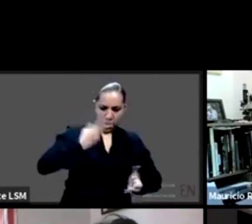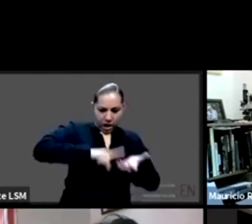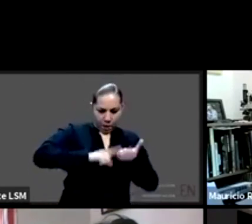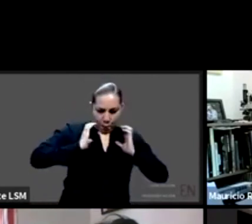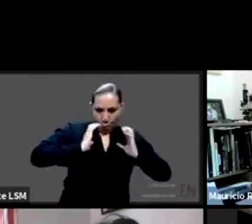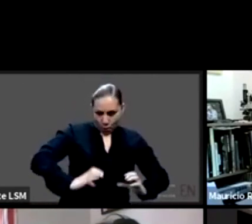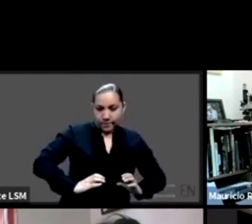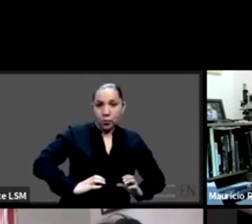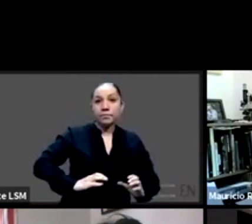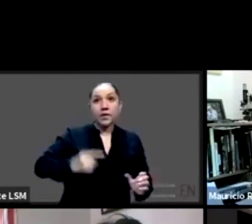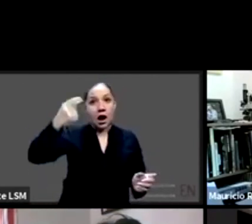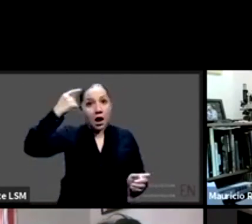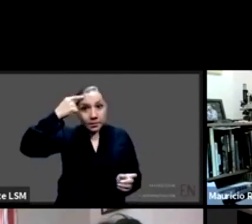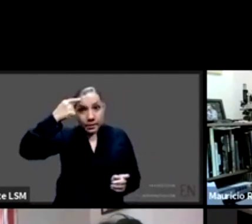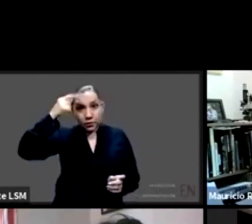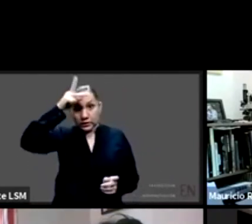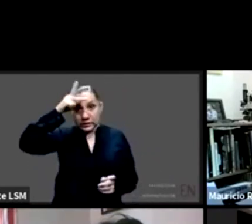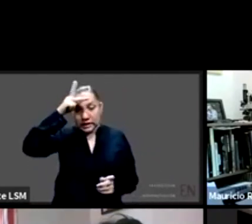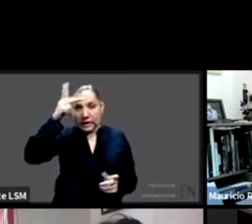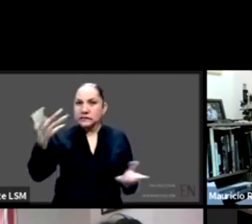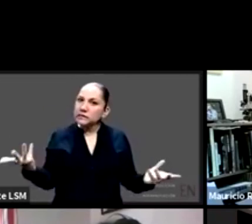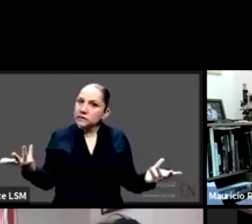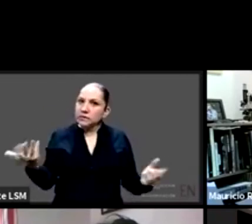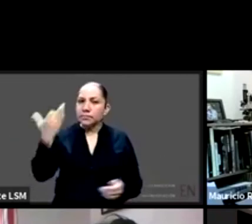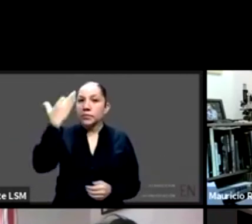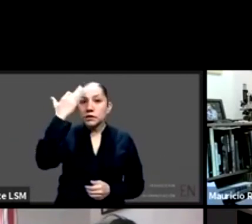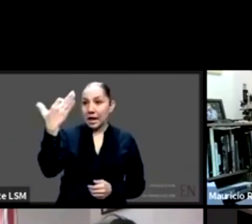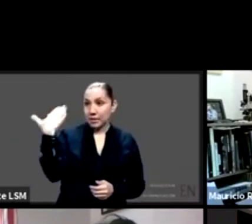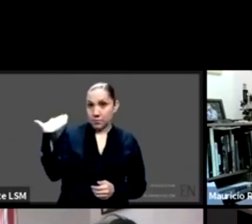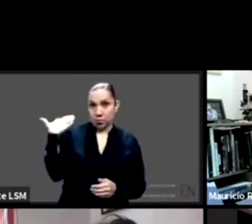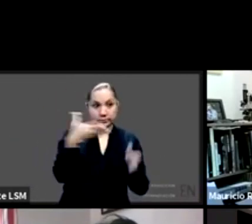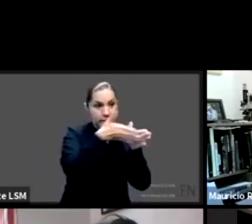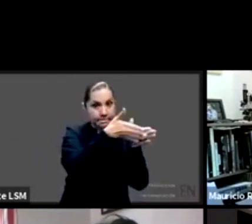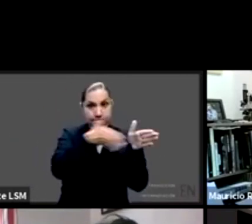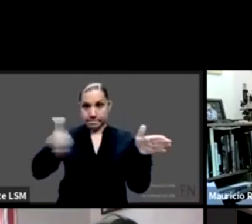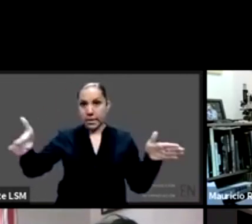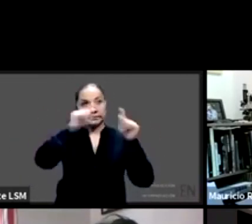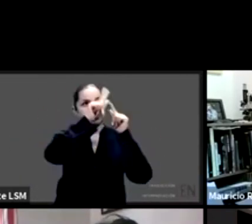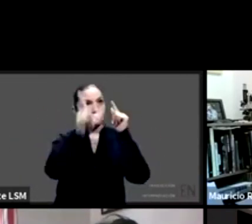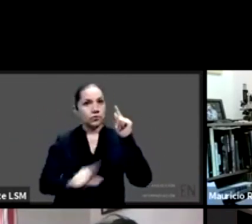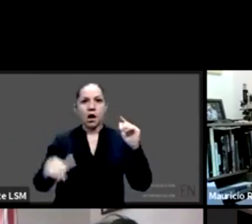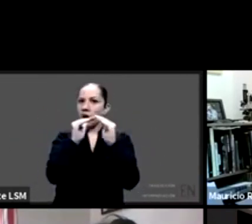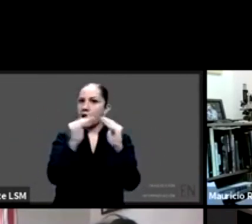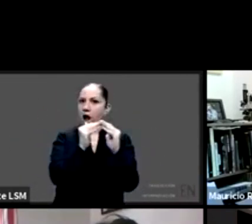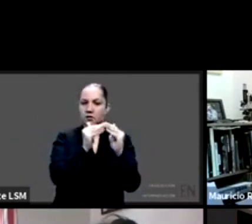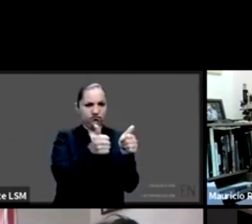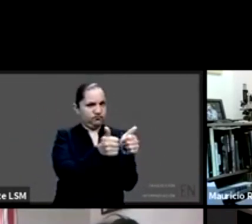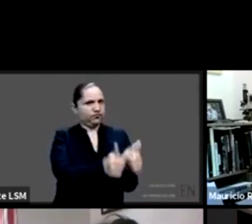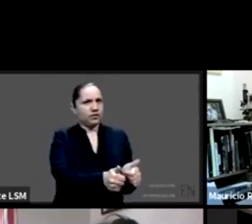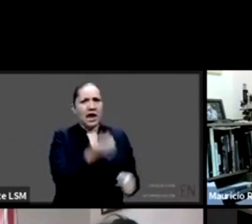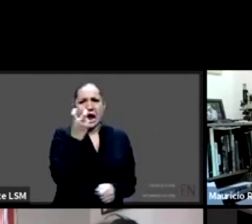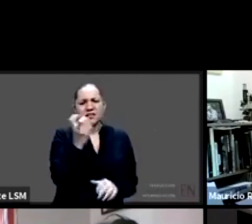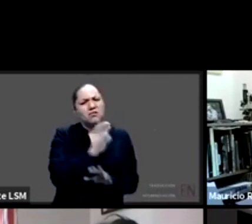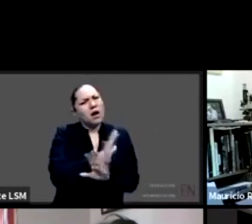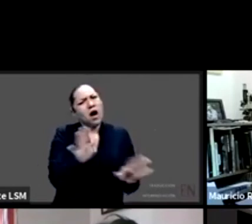el confinamiento la jornada nacional sana distancia ya nos afectó la salud mental niñas niños adolescentes